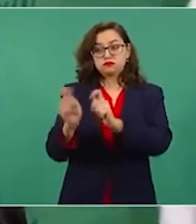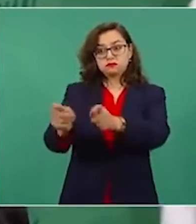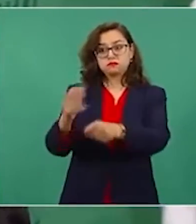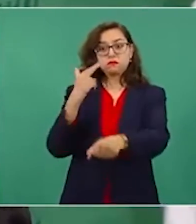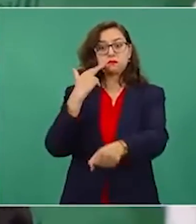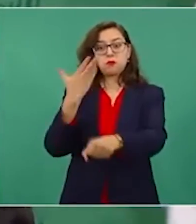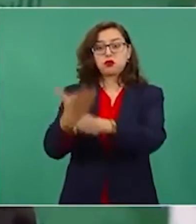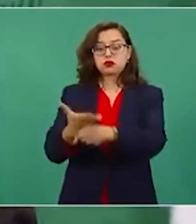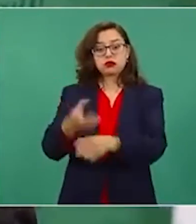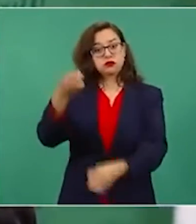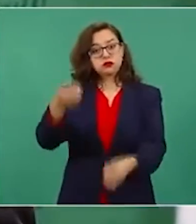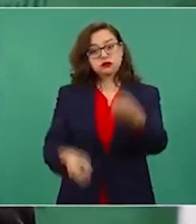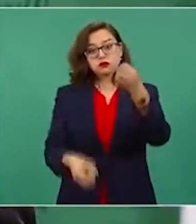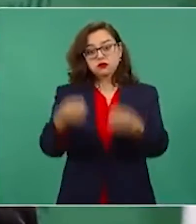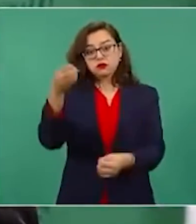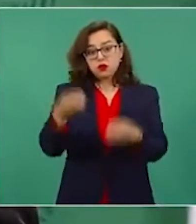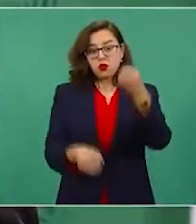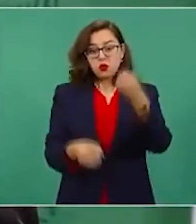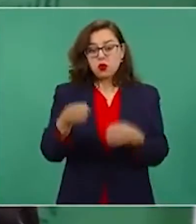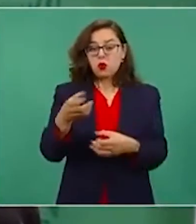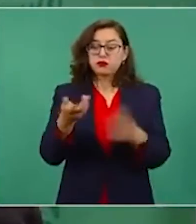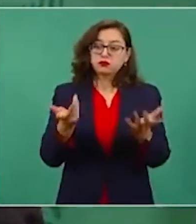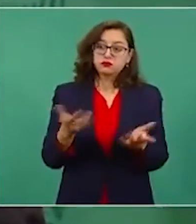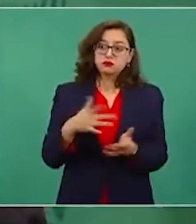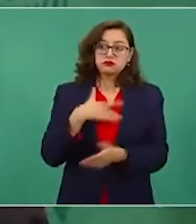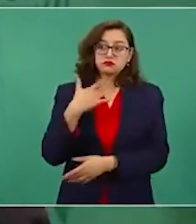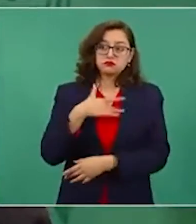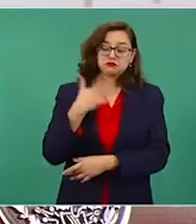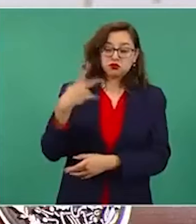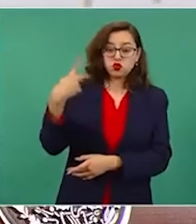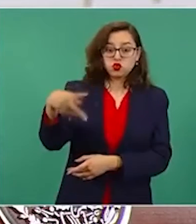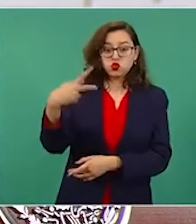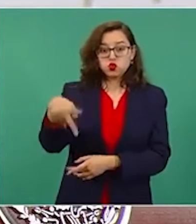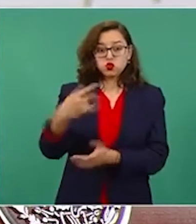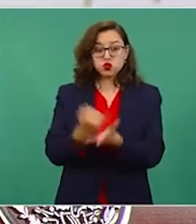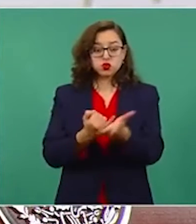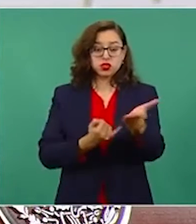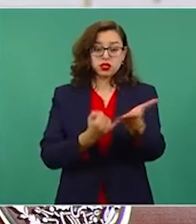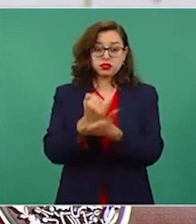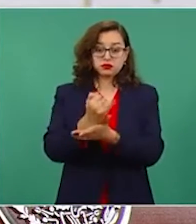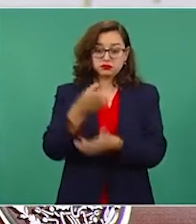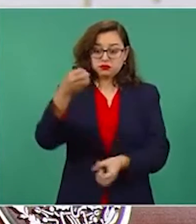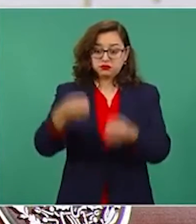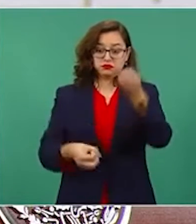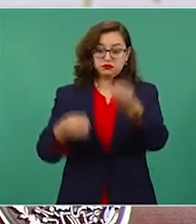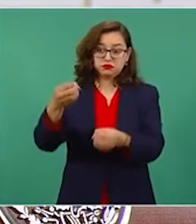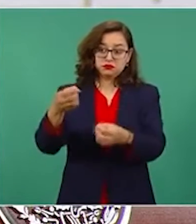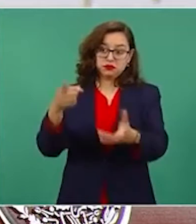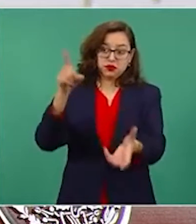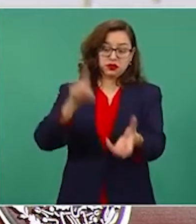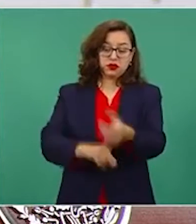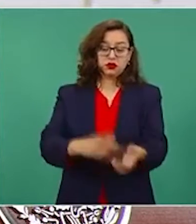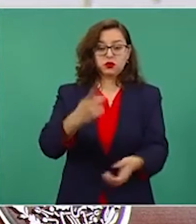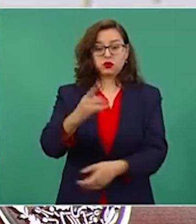Los jueces pertenecen al Poder Judicial,